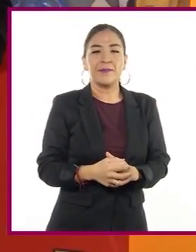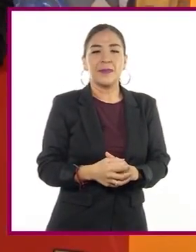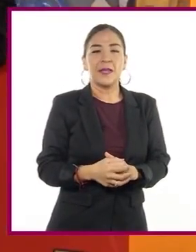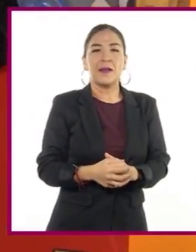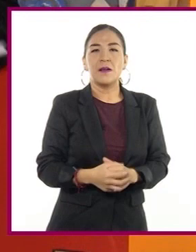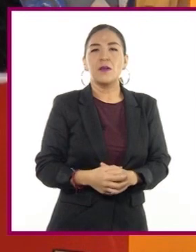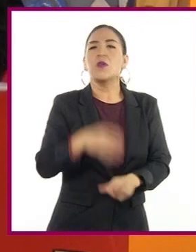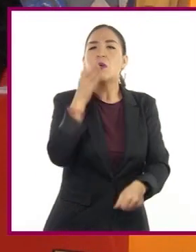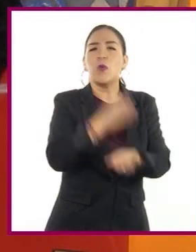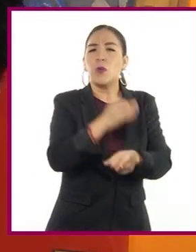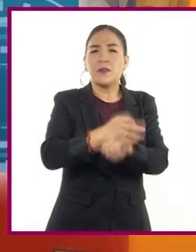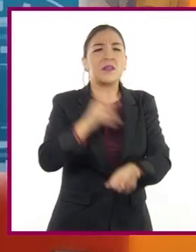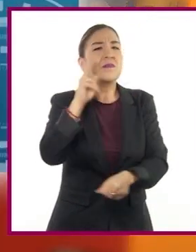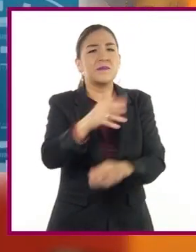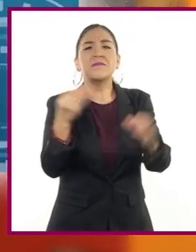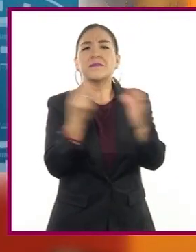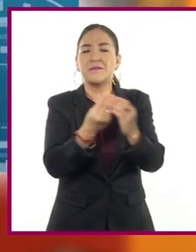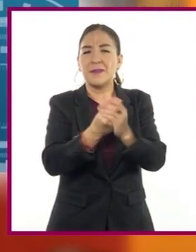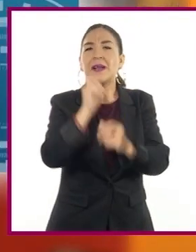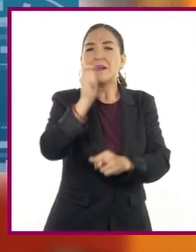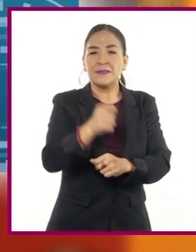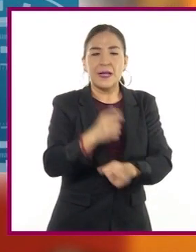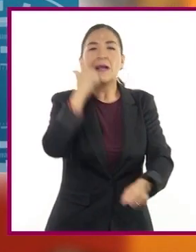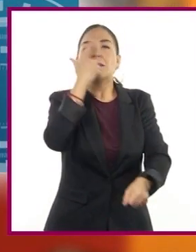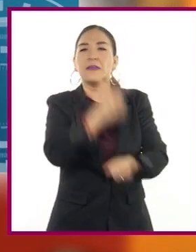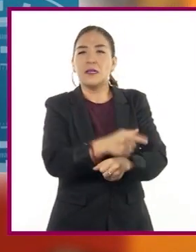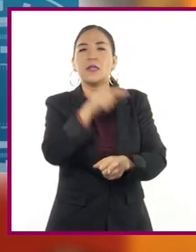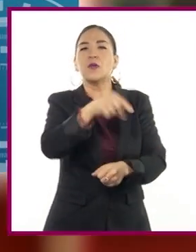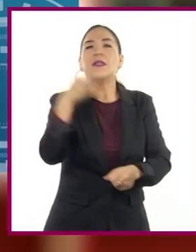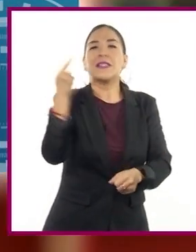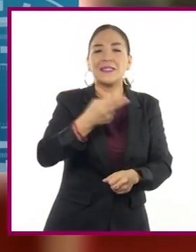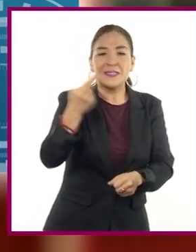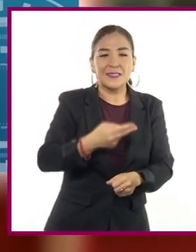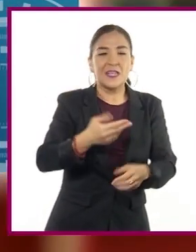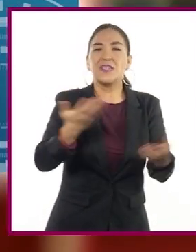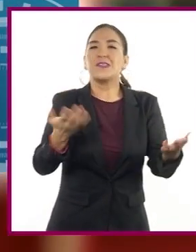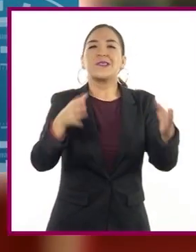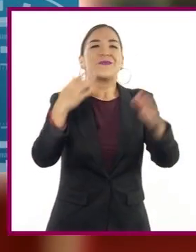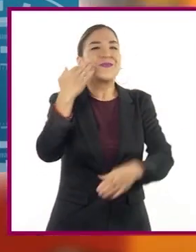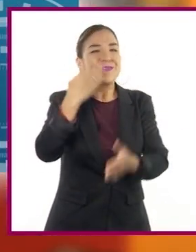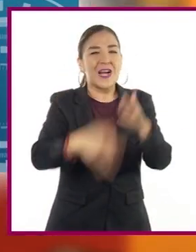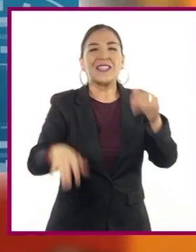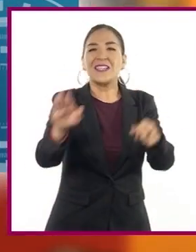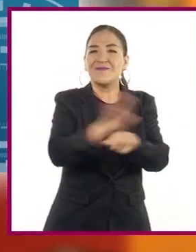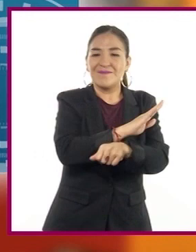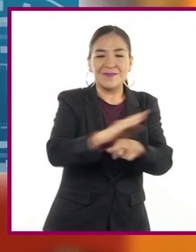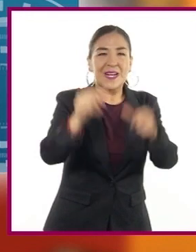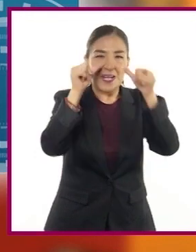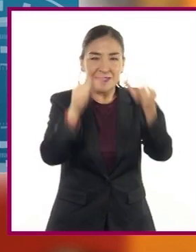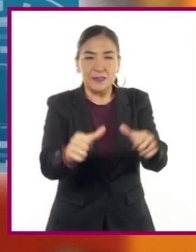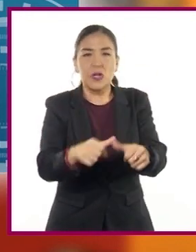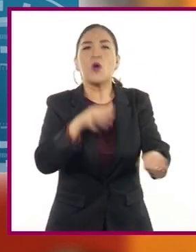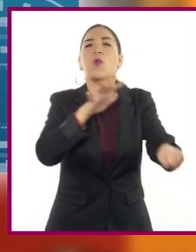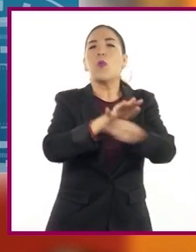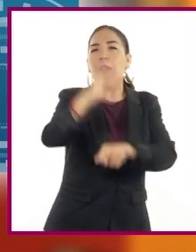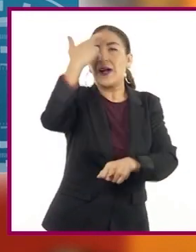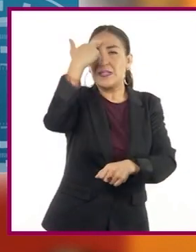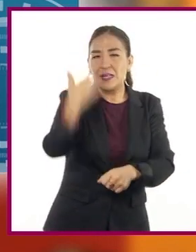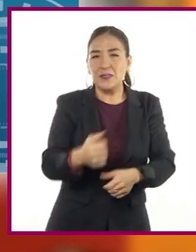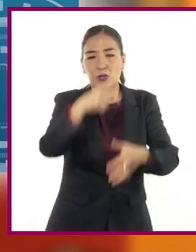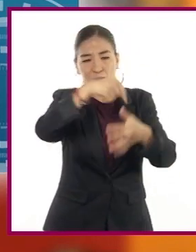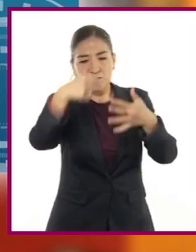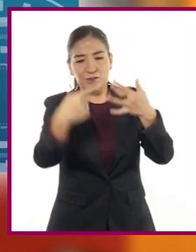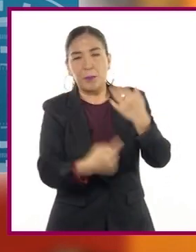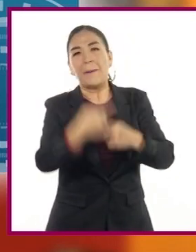¿Qué veremos en esta sesión? Identificaremos una necesidad no satisfecha. ¿Y cuál es la razón o las razones que